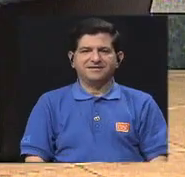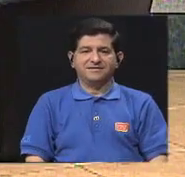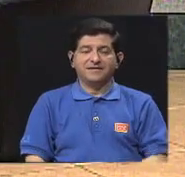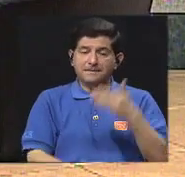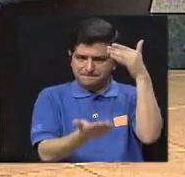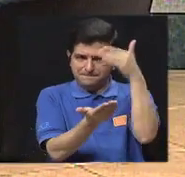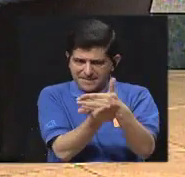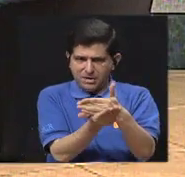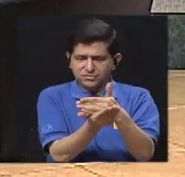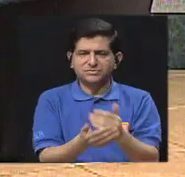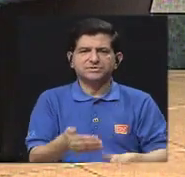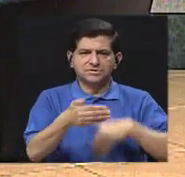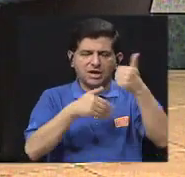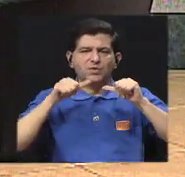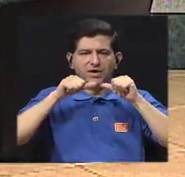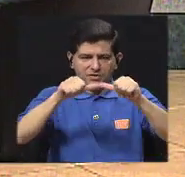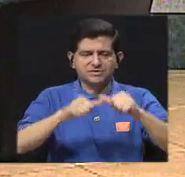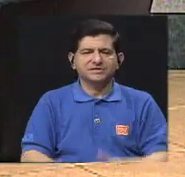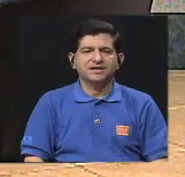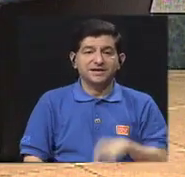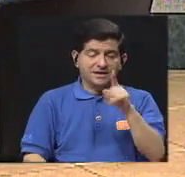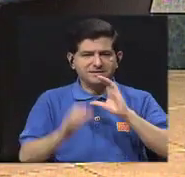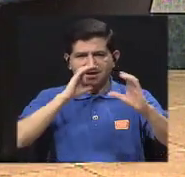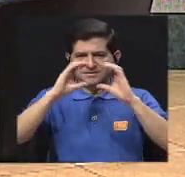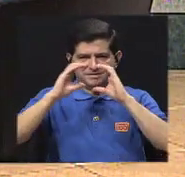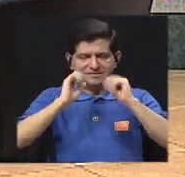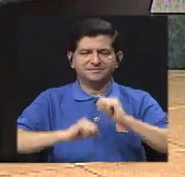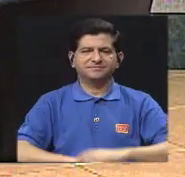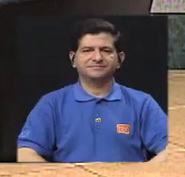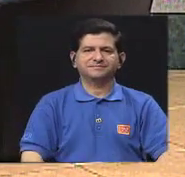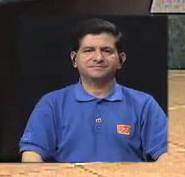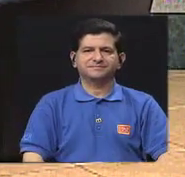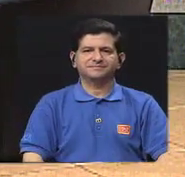a ir a una pausa para luego regresar con más de esta conversación.